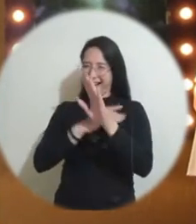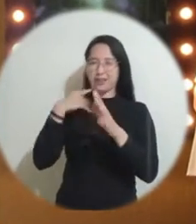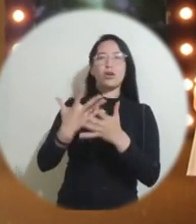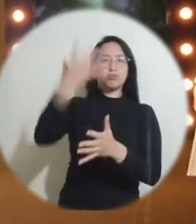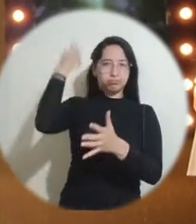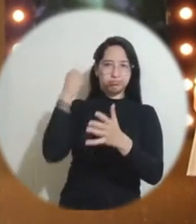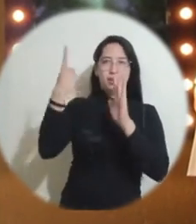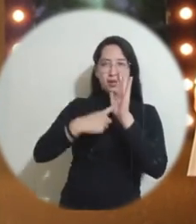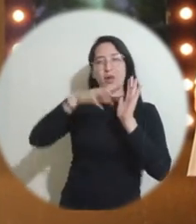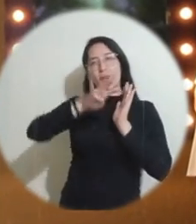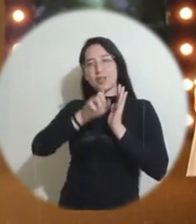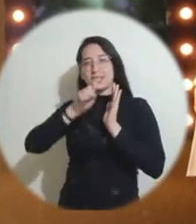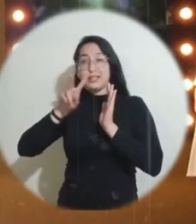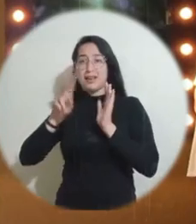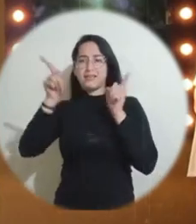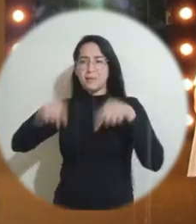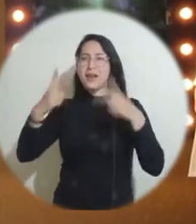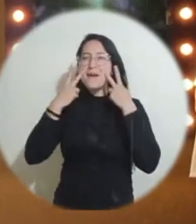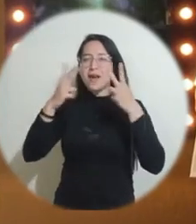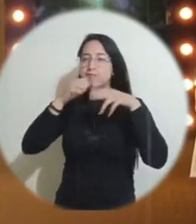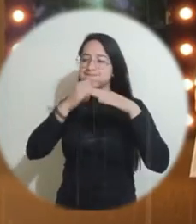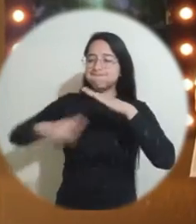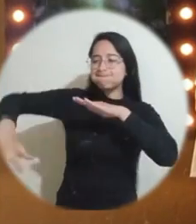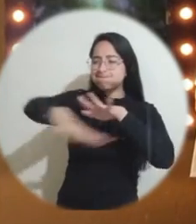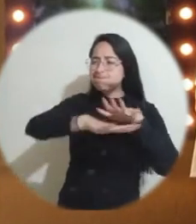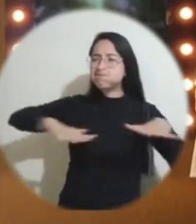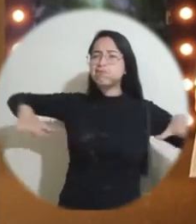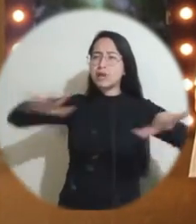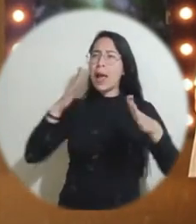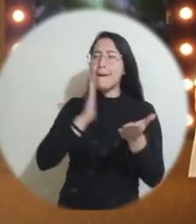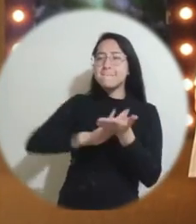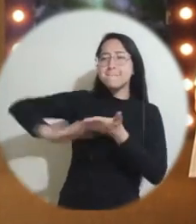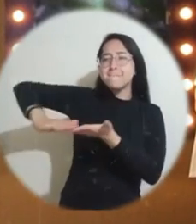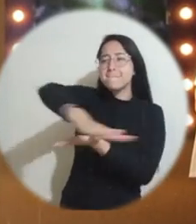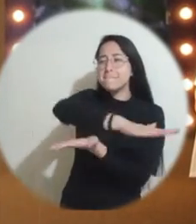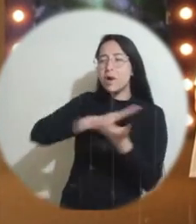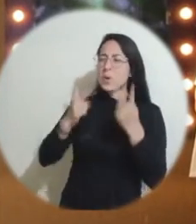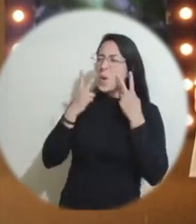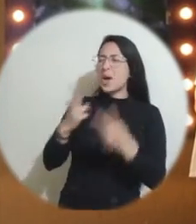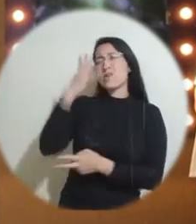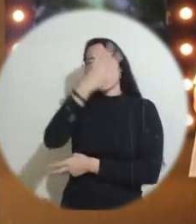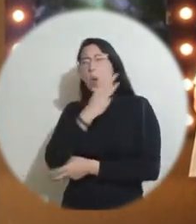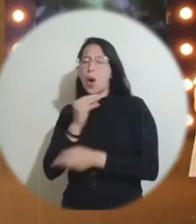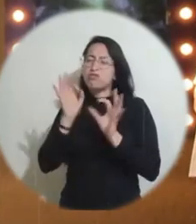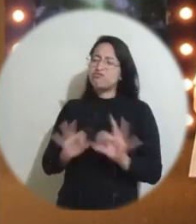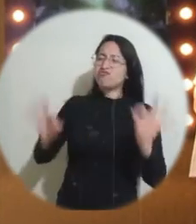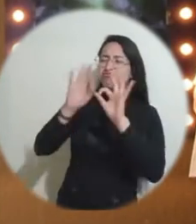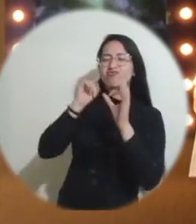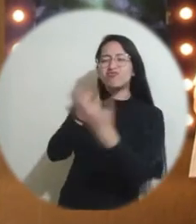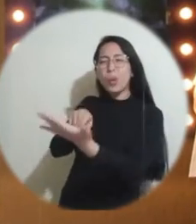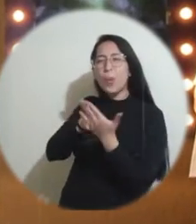escenarios como la bahía, como otros espacios de la ciudad, es la verdad maravilloso y relevante porque intenta